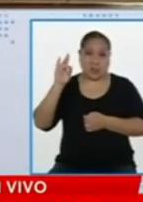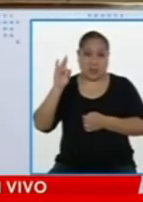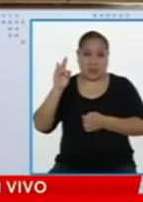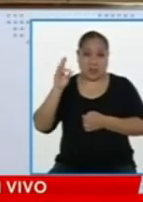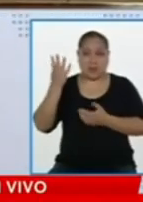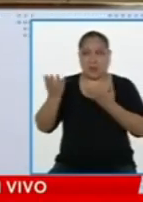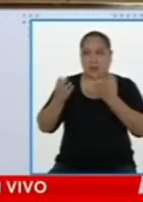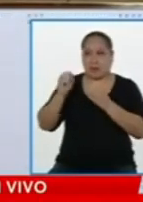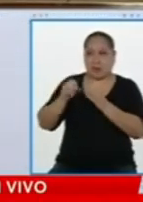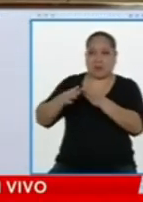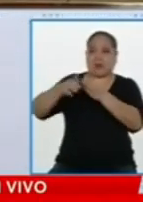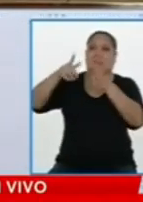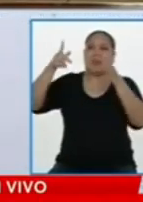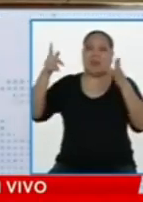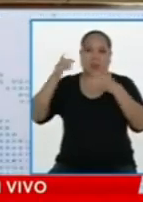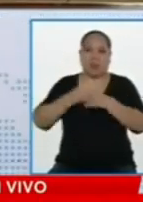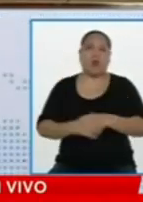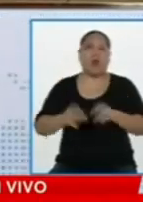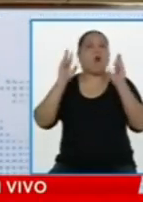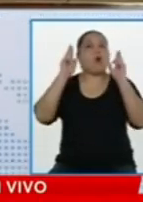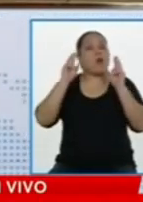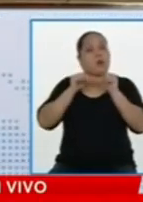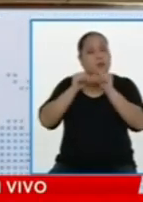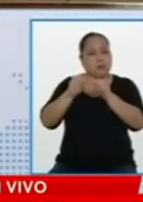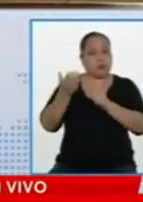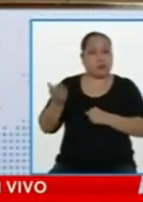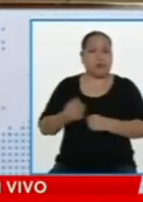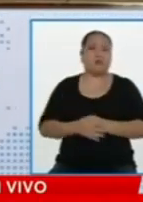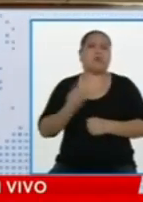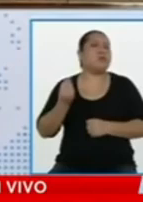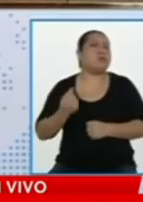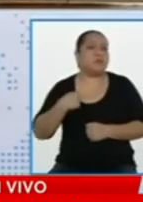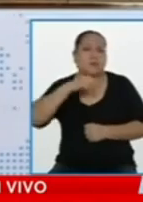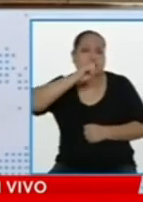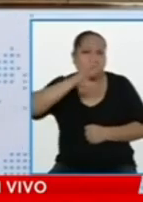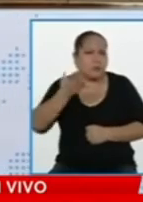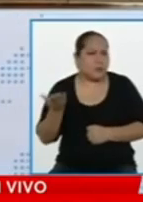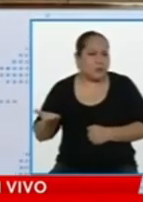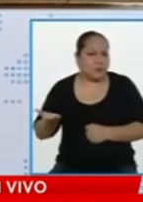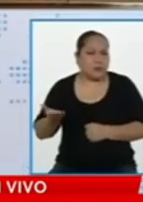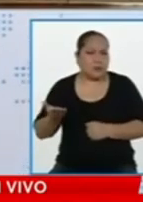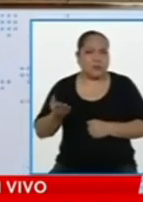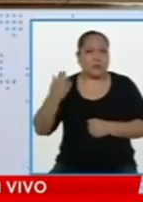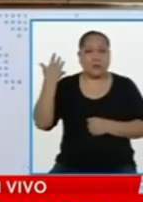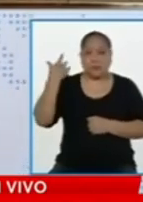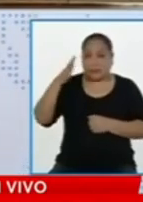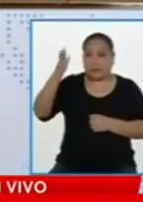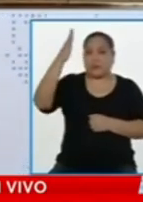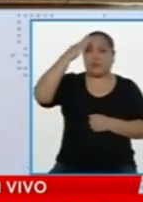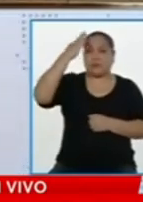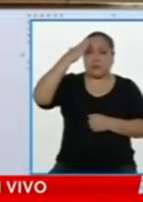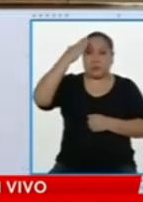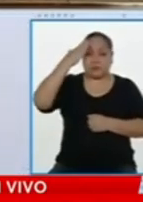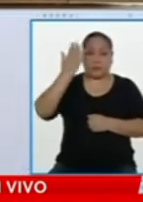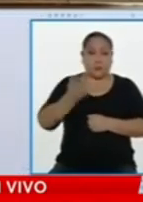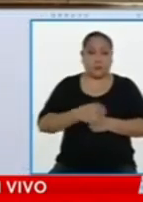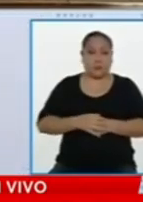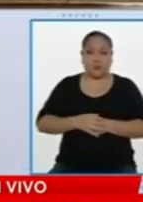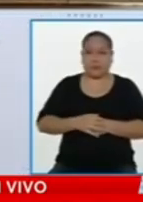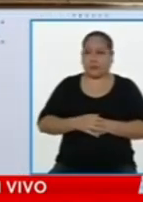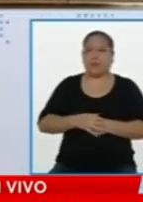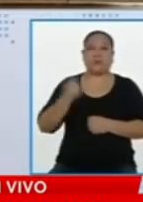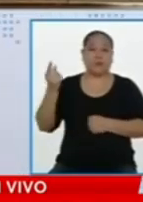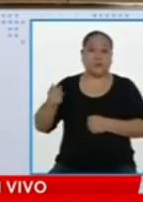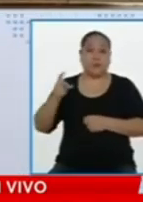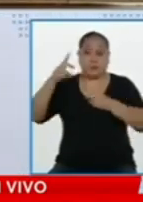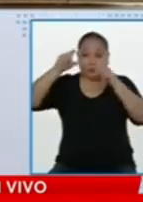todo. No es por política de gobierno, sino por creación heroica de los